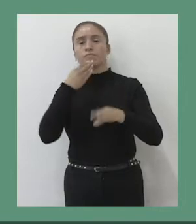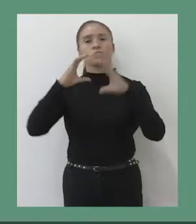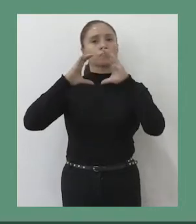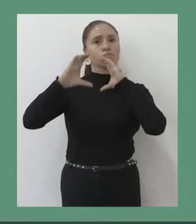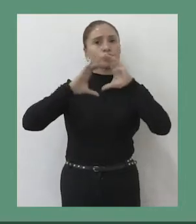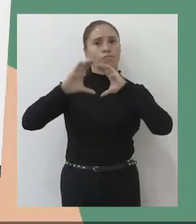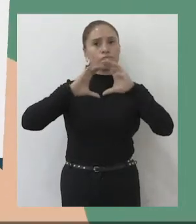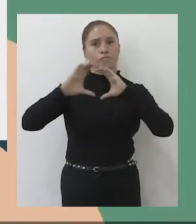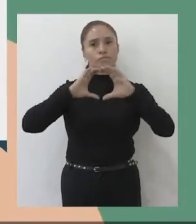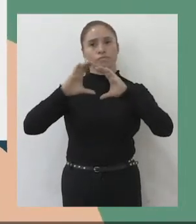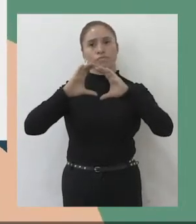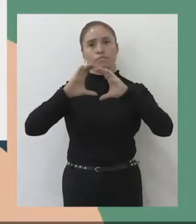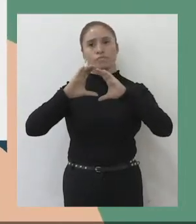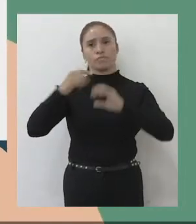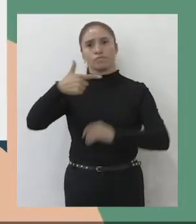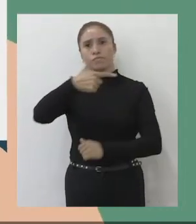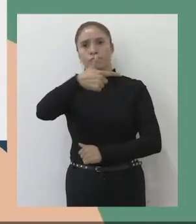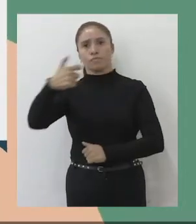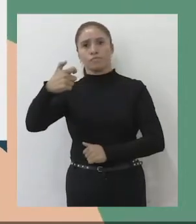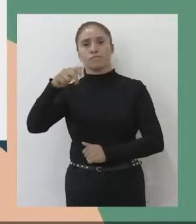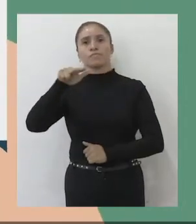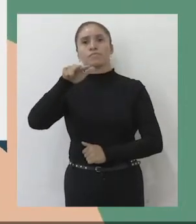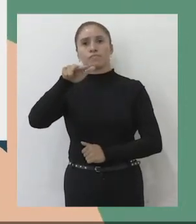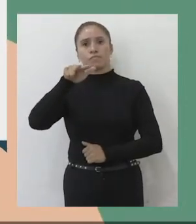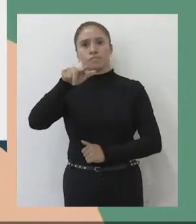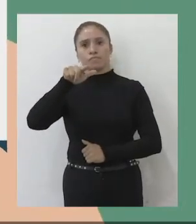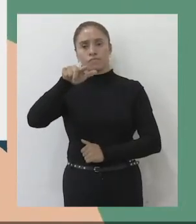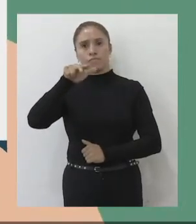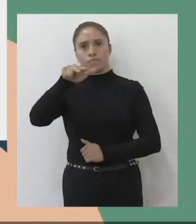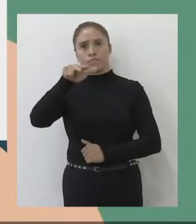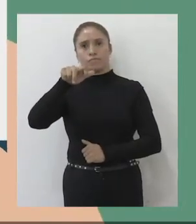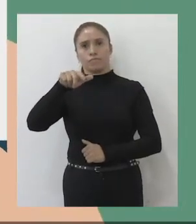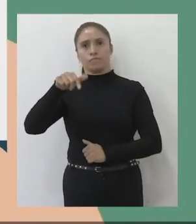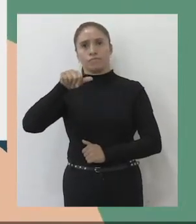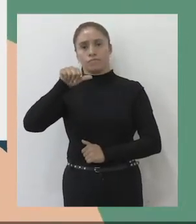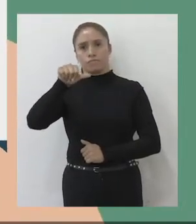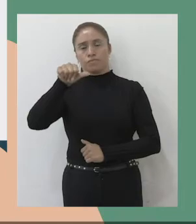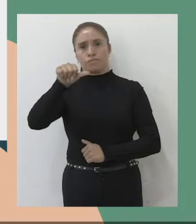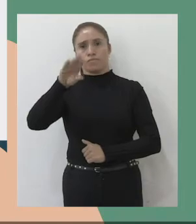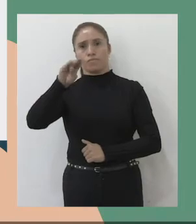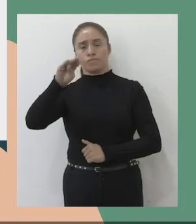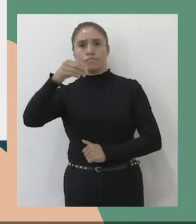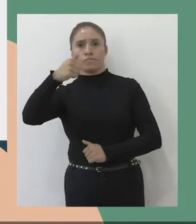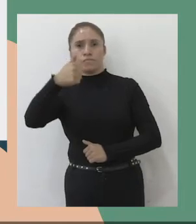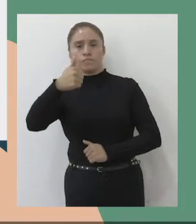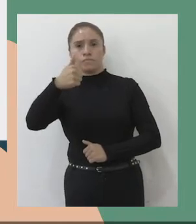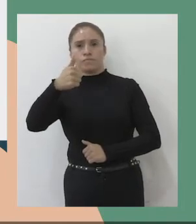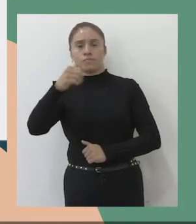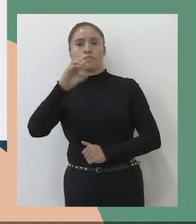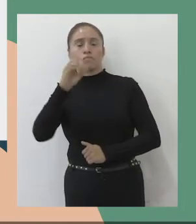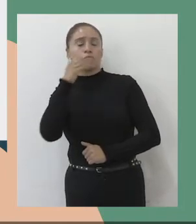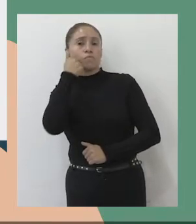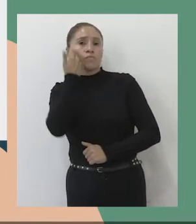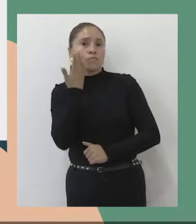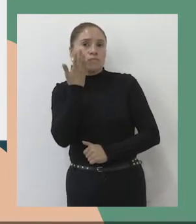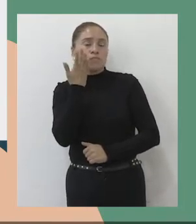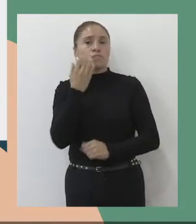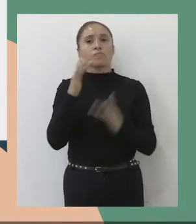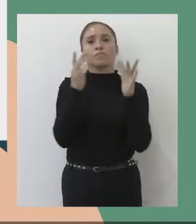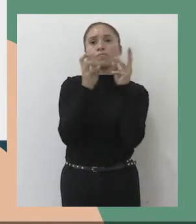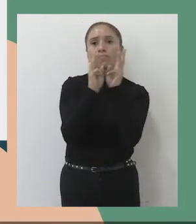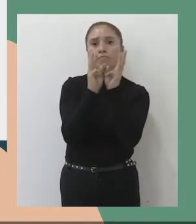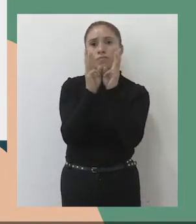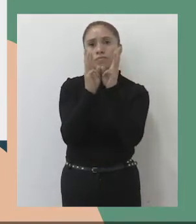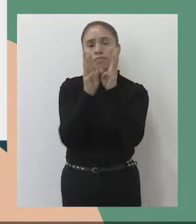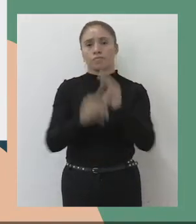O bien, comunícate al 71-816-96. O si lo prefieres, mándanos un